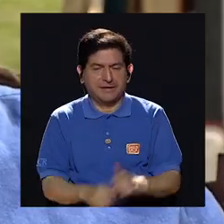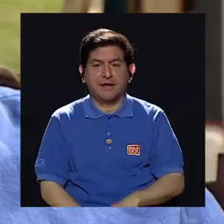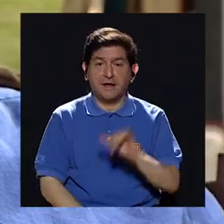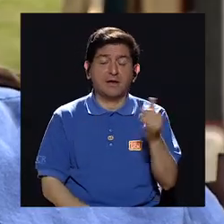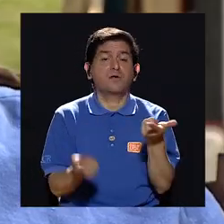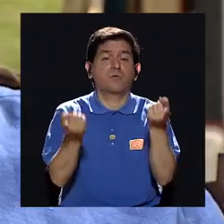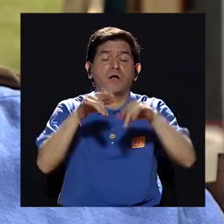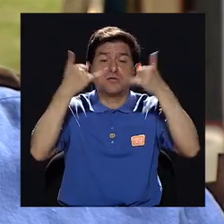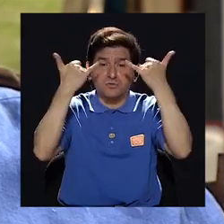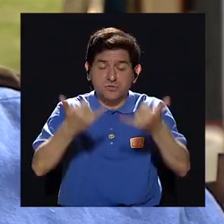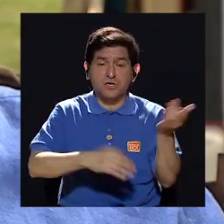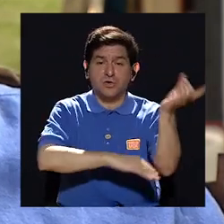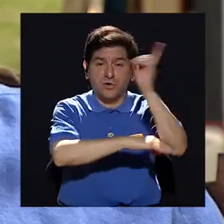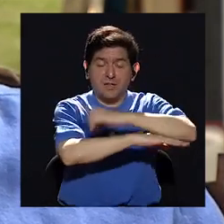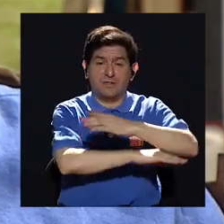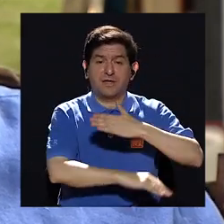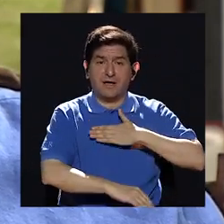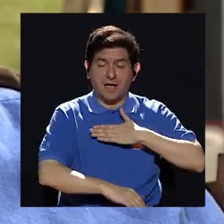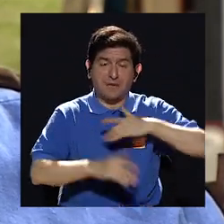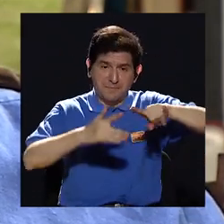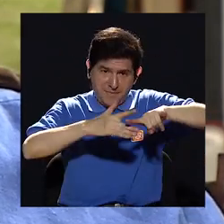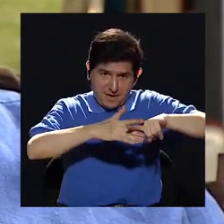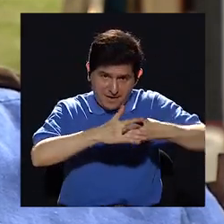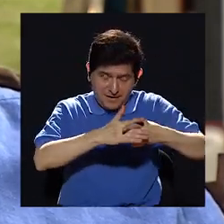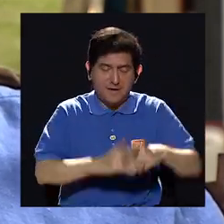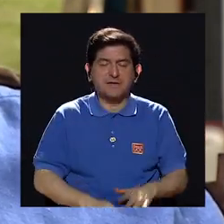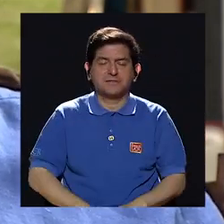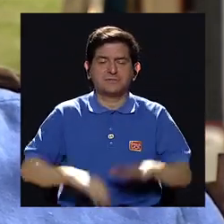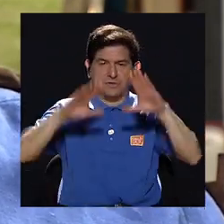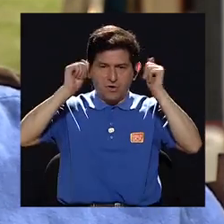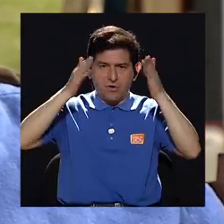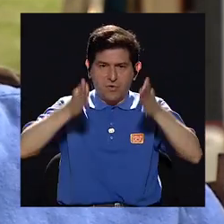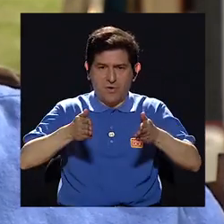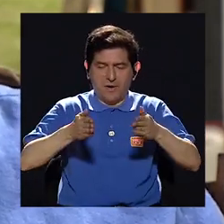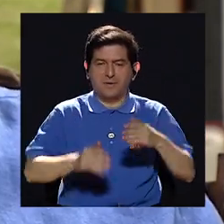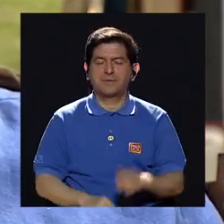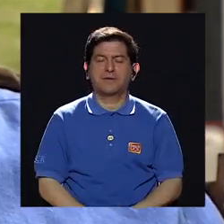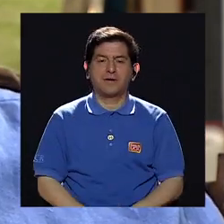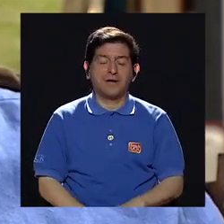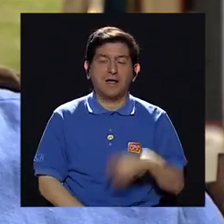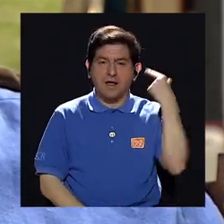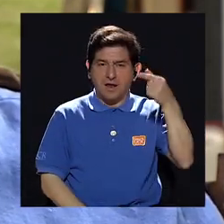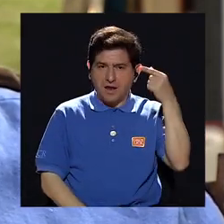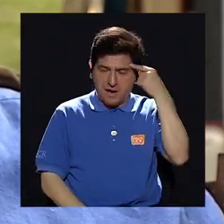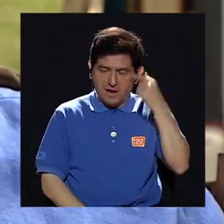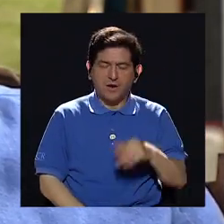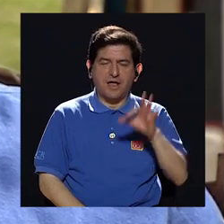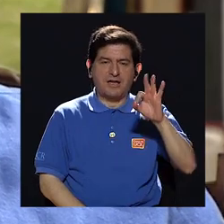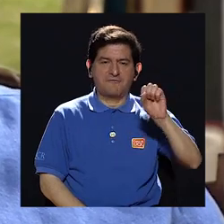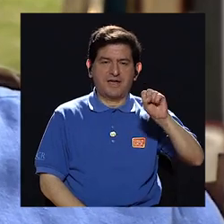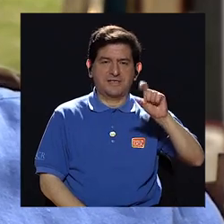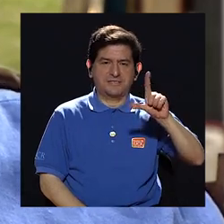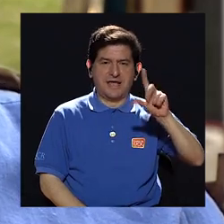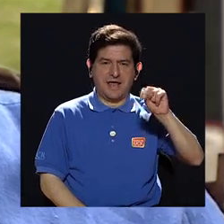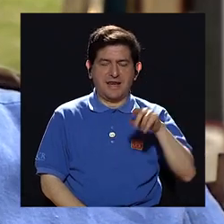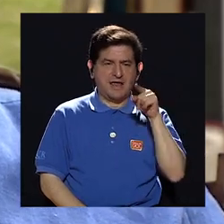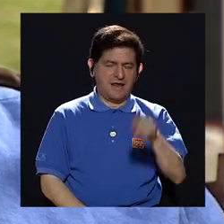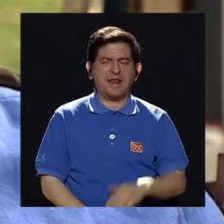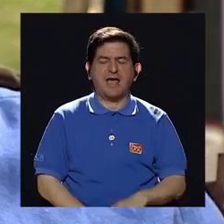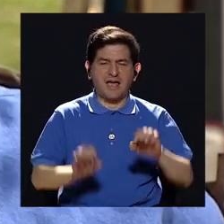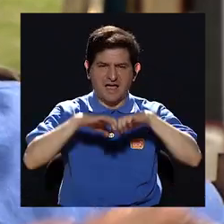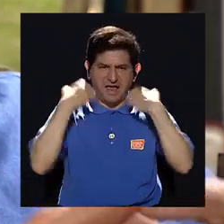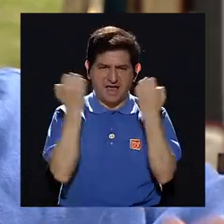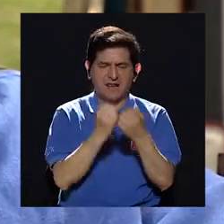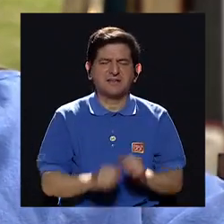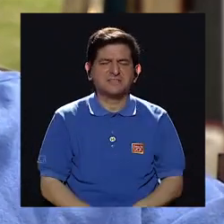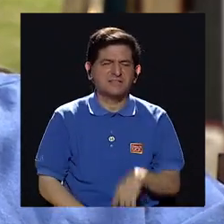el día que me inauguraron a mí con la embajadora del gobierno sandinista, que la abucharon en el